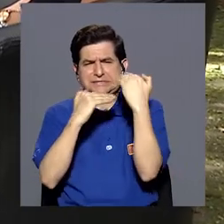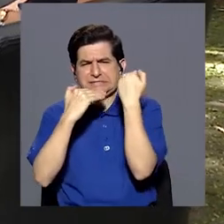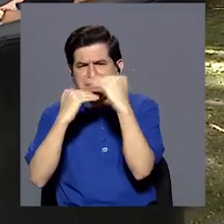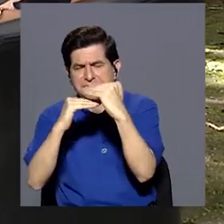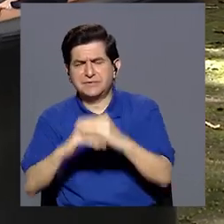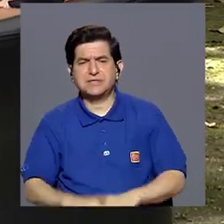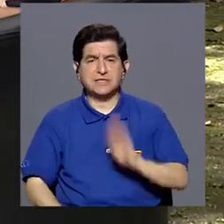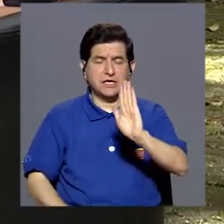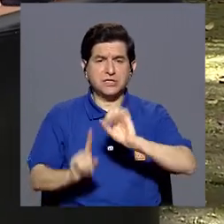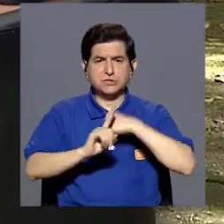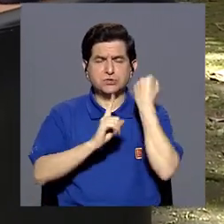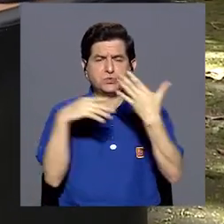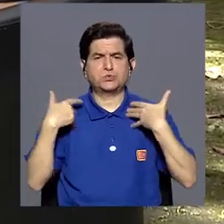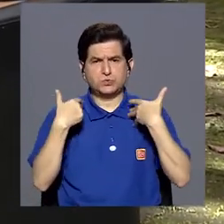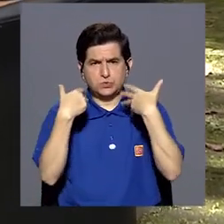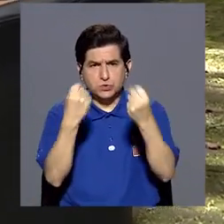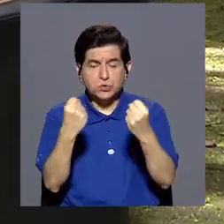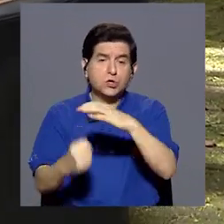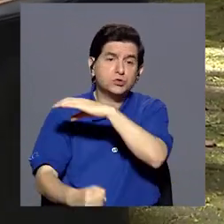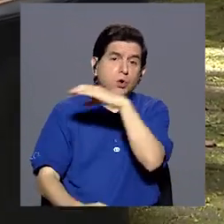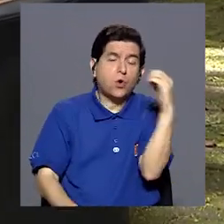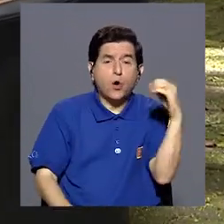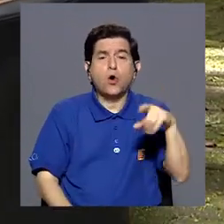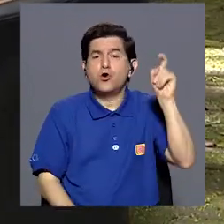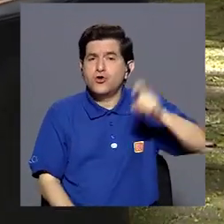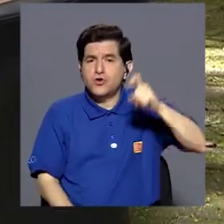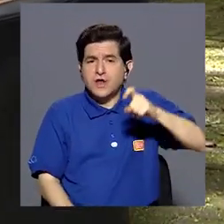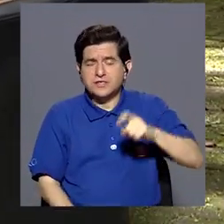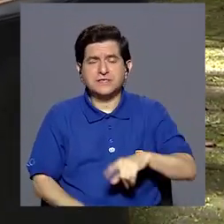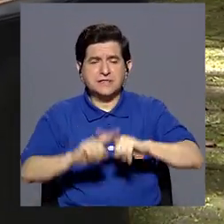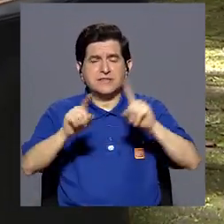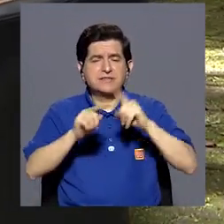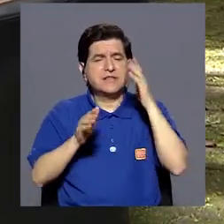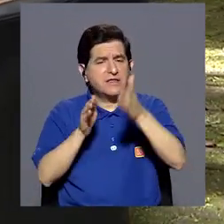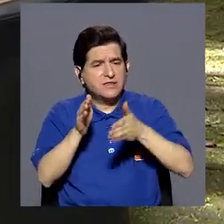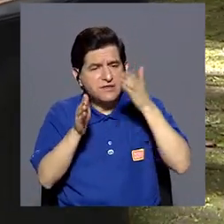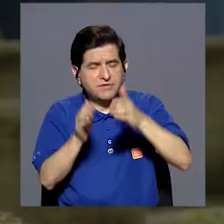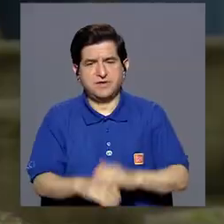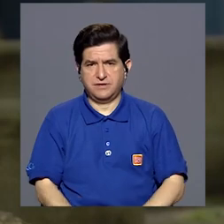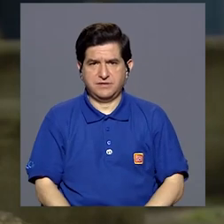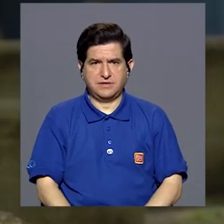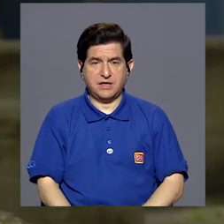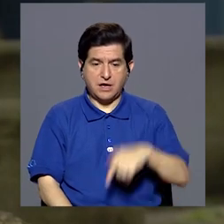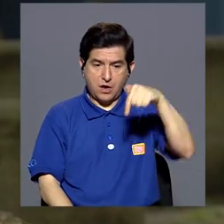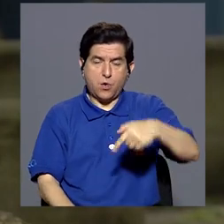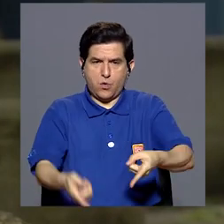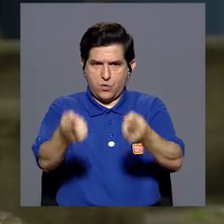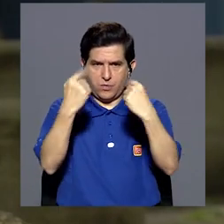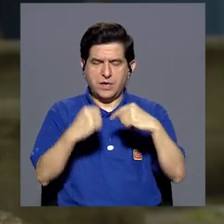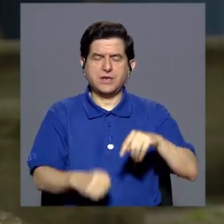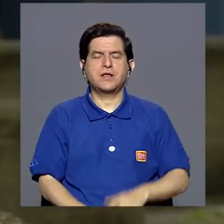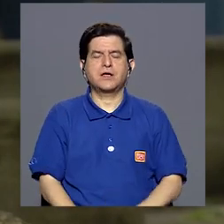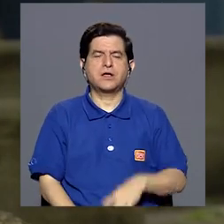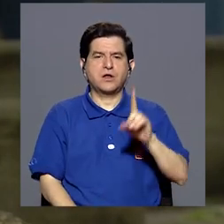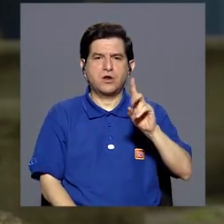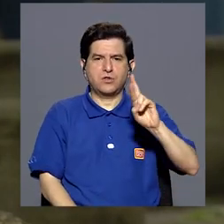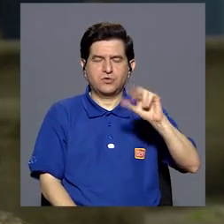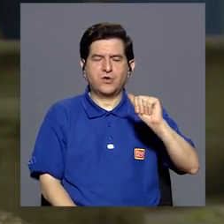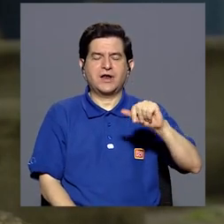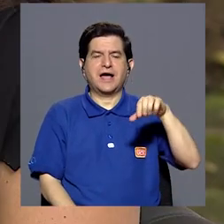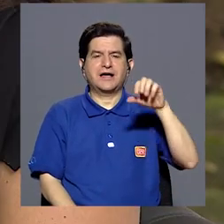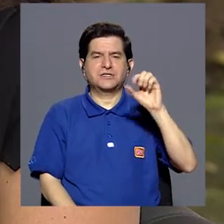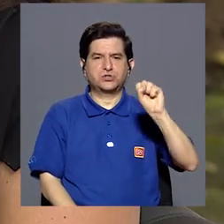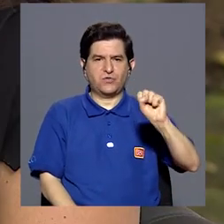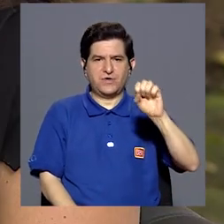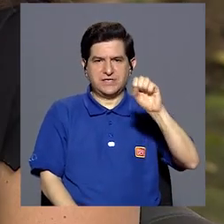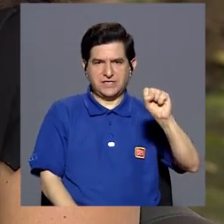en su condición de salud o que necesitan de algunos cuidados. Para lo cual contamos con la presencia de la doctora Sofía Segura